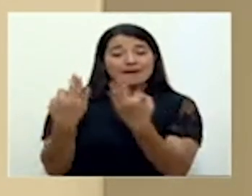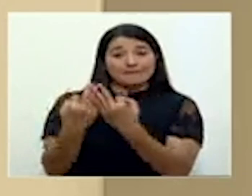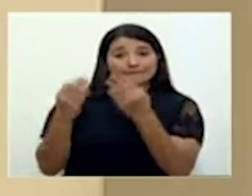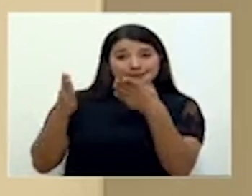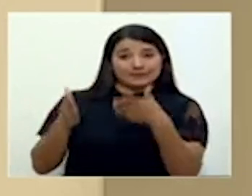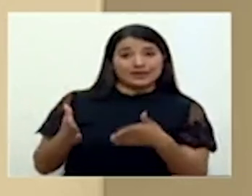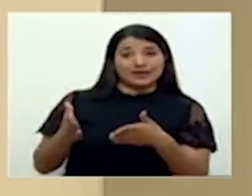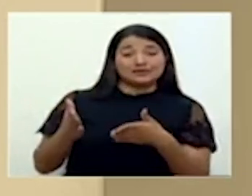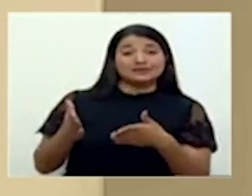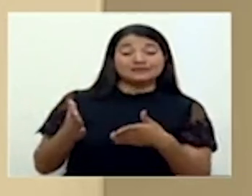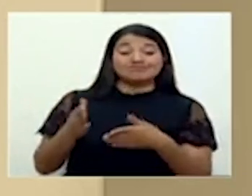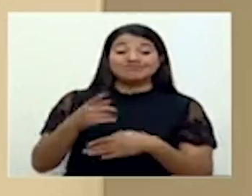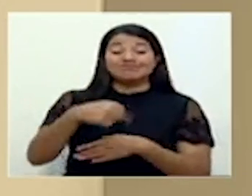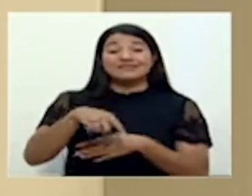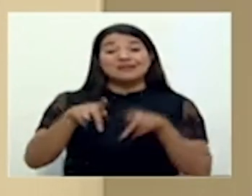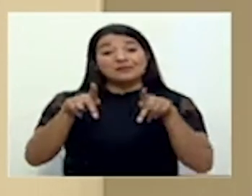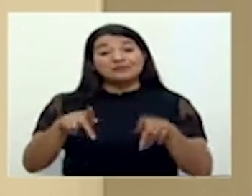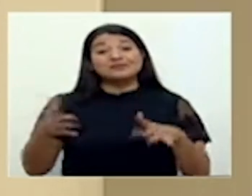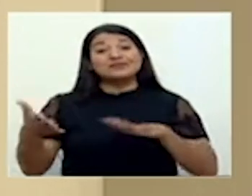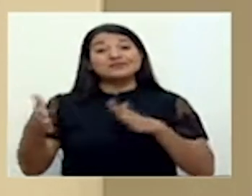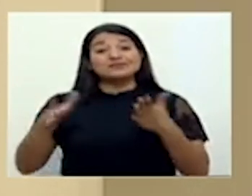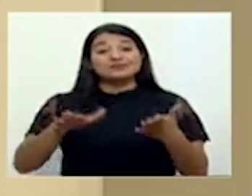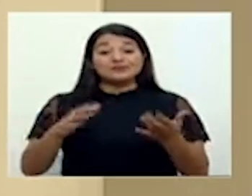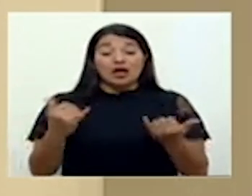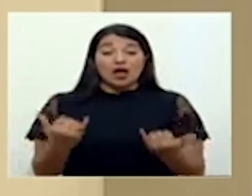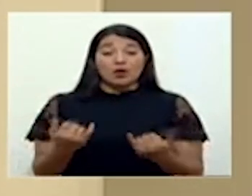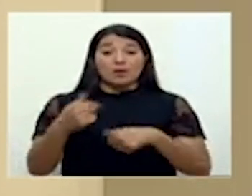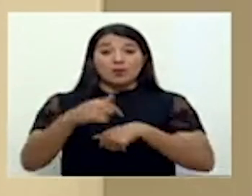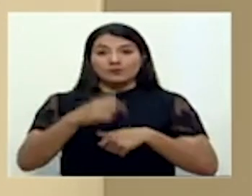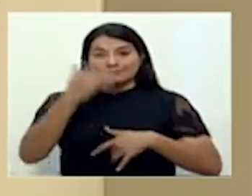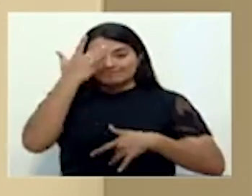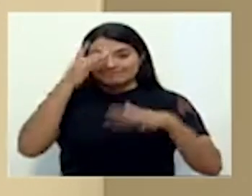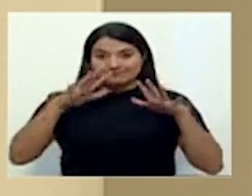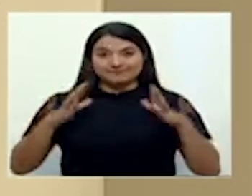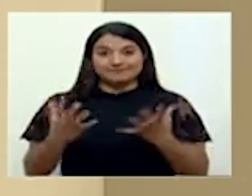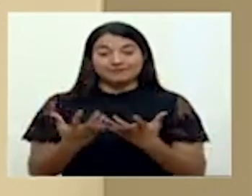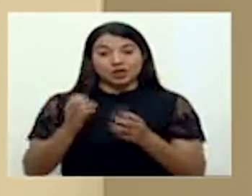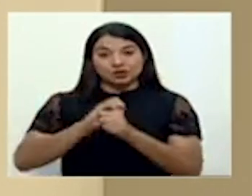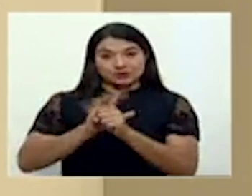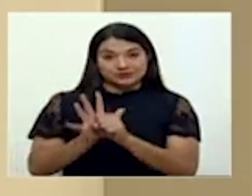nos han dejado en medio de la pandemia del COVID-19.